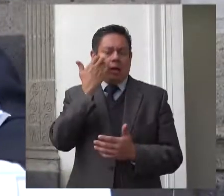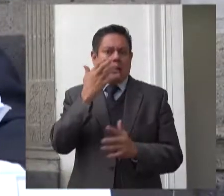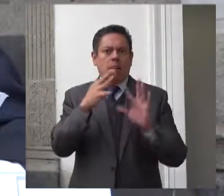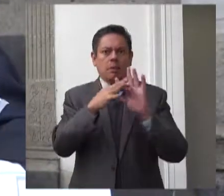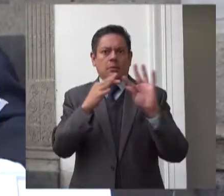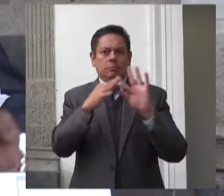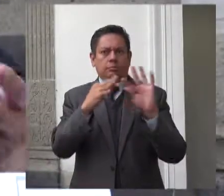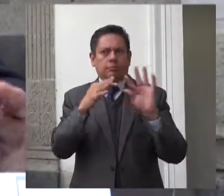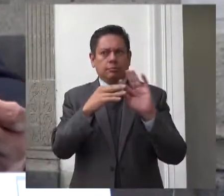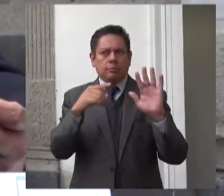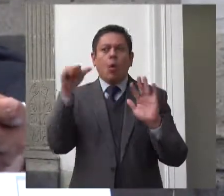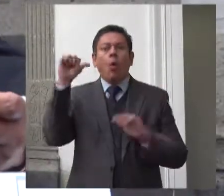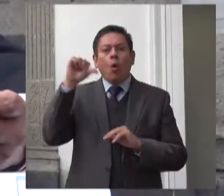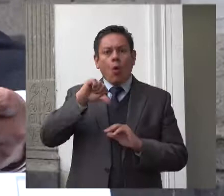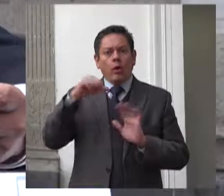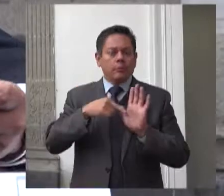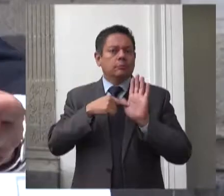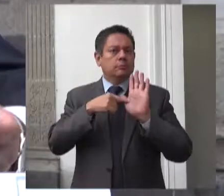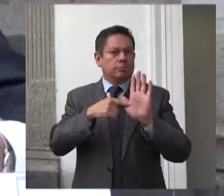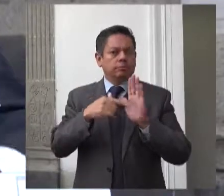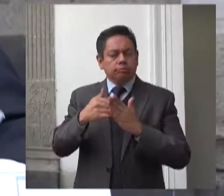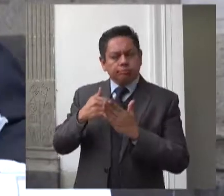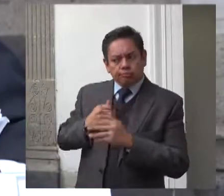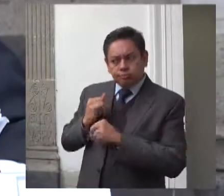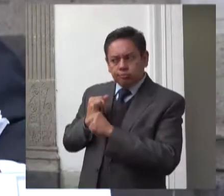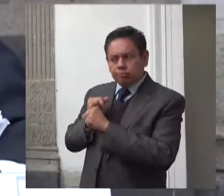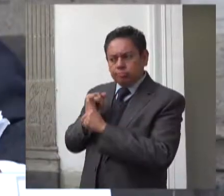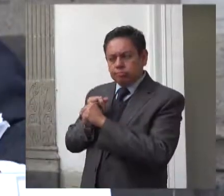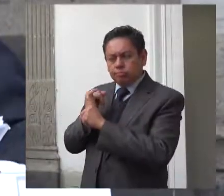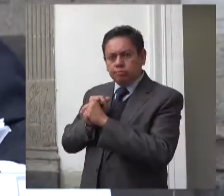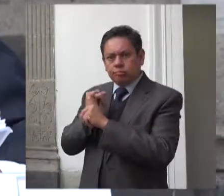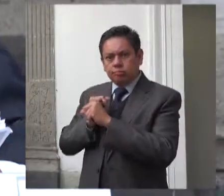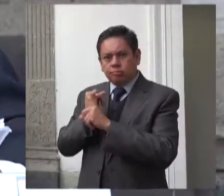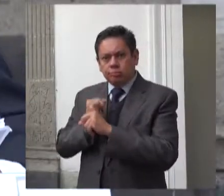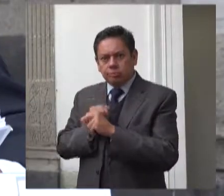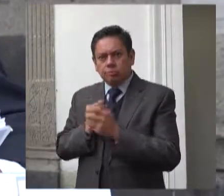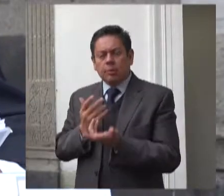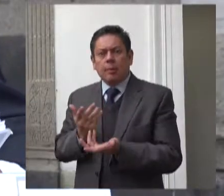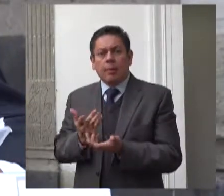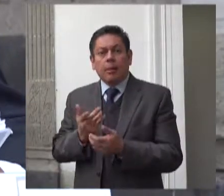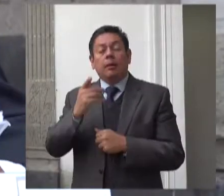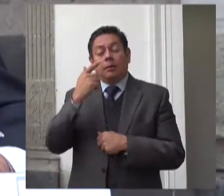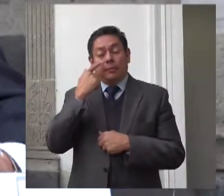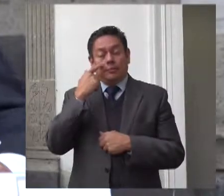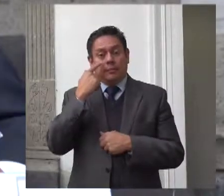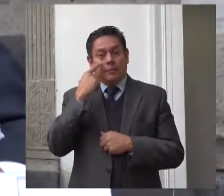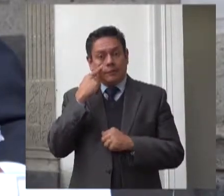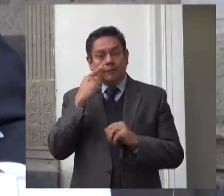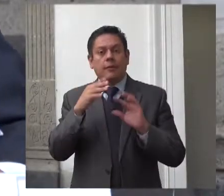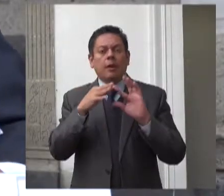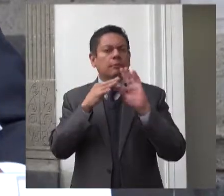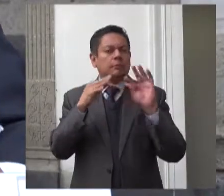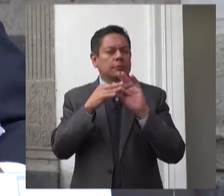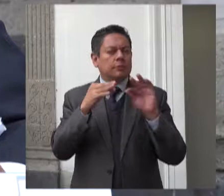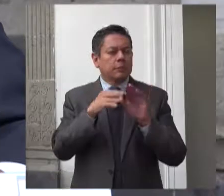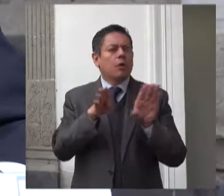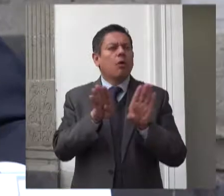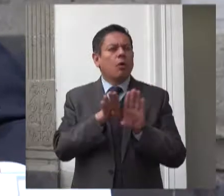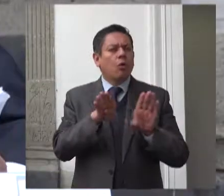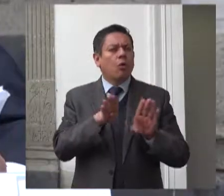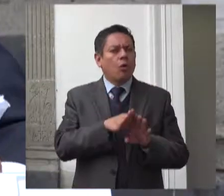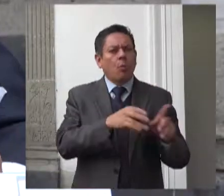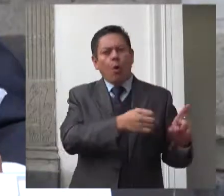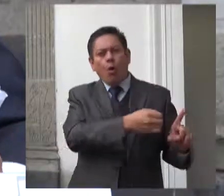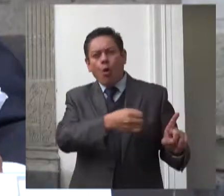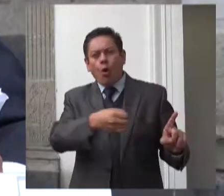materia de la investigación, resulta conveniente señalar brevemente la cronología de los